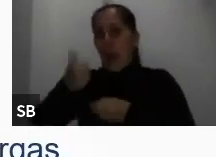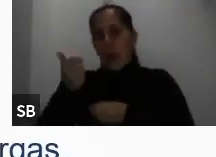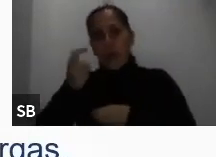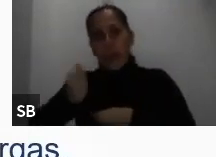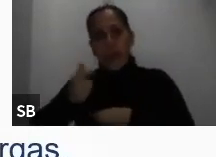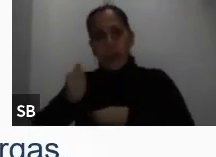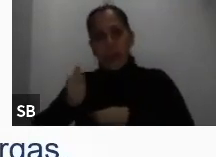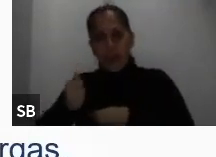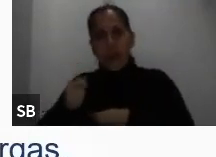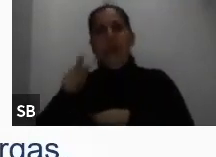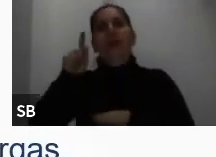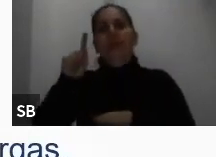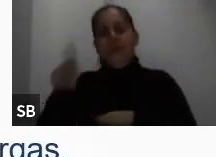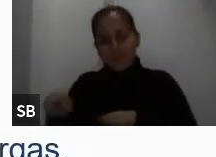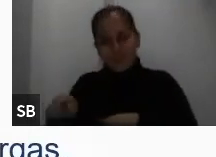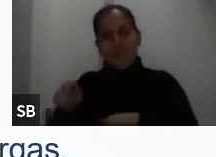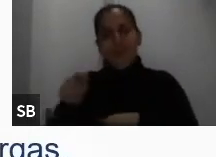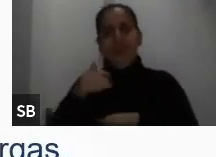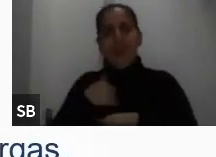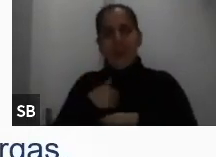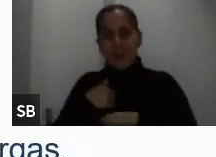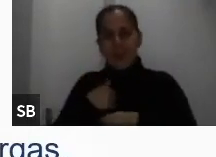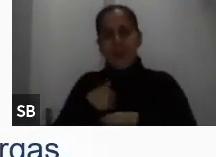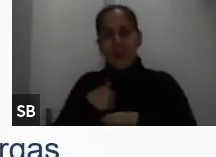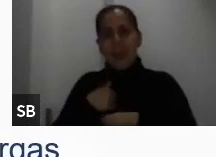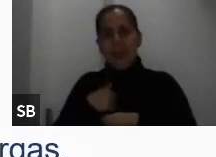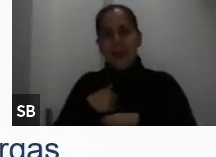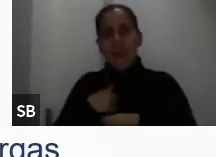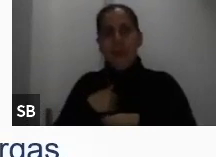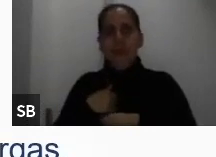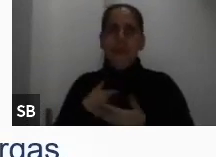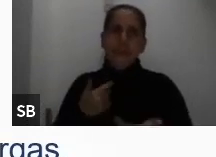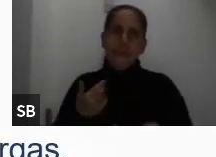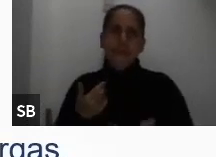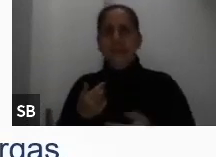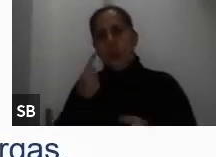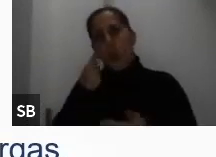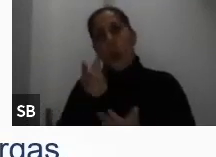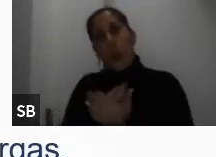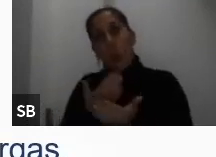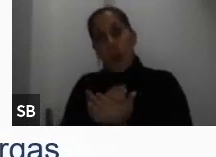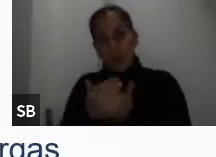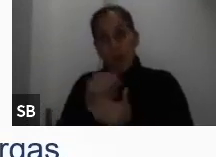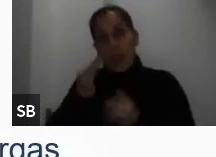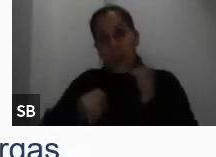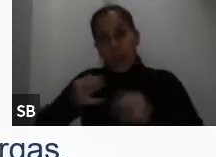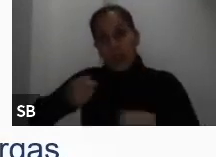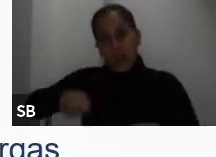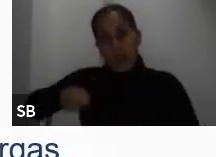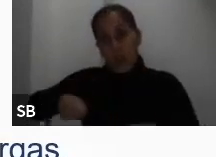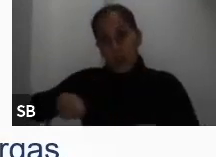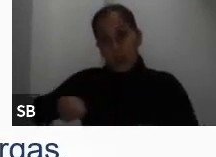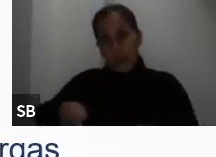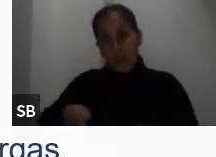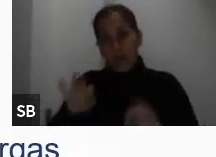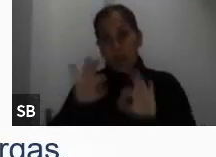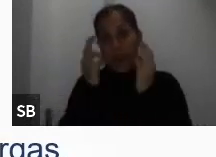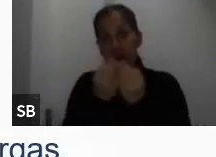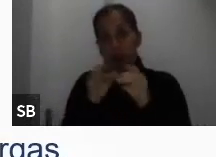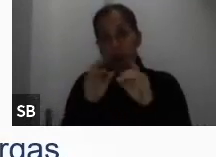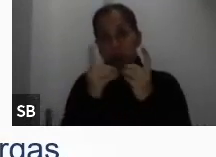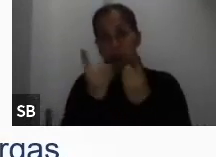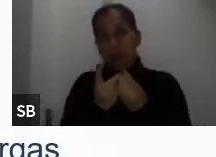necesitamos que ellos nos hagan un, o sea, nos entreguen un comprobante judicial del juzgado de familia